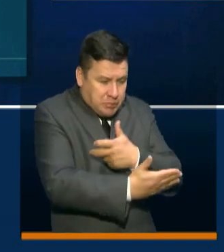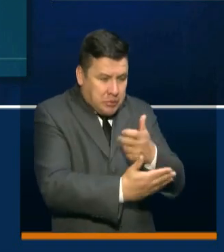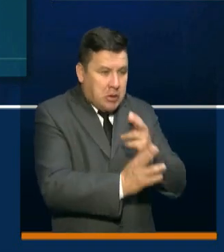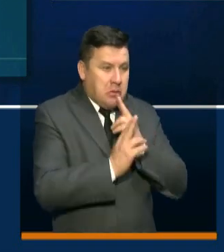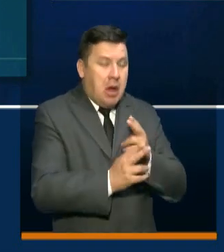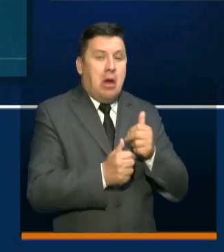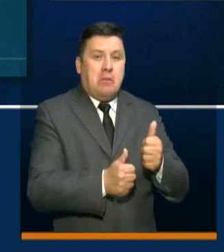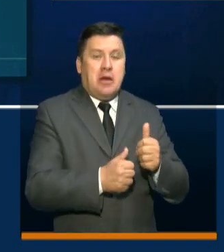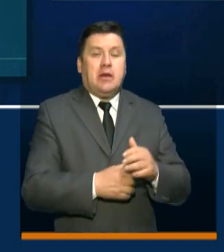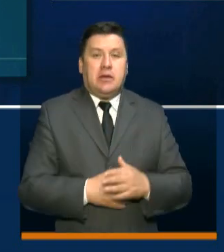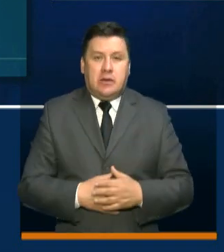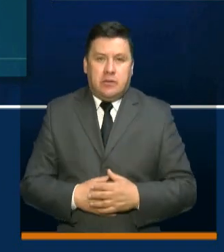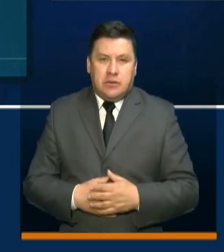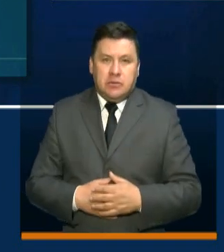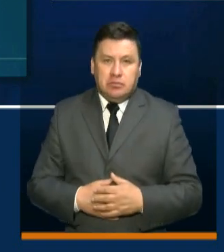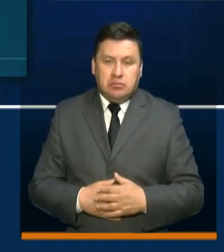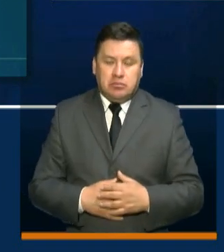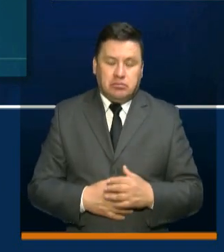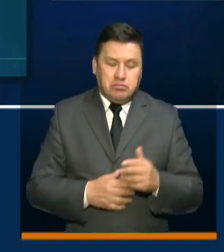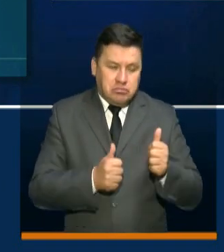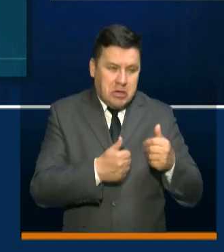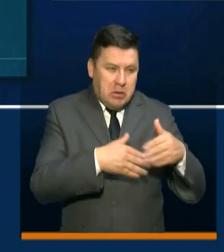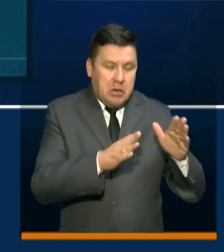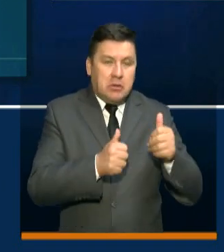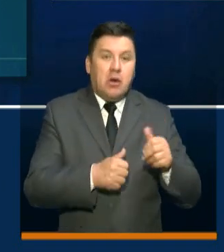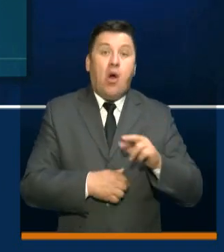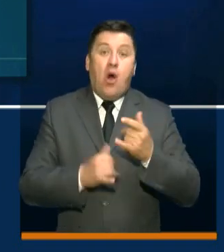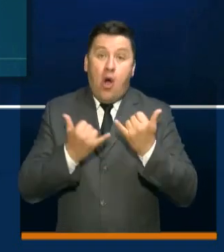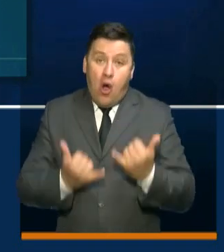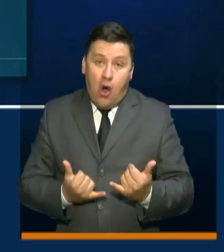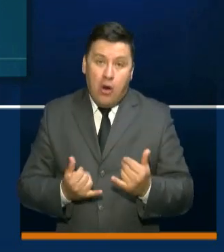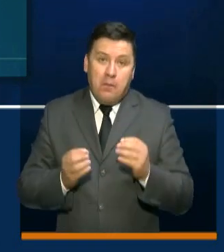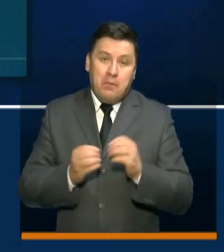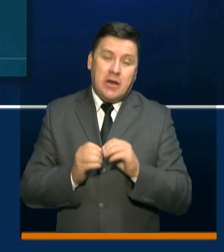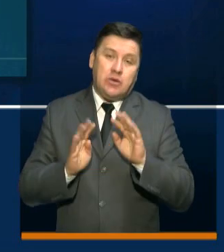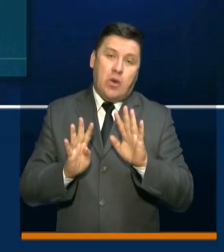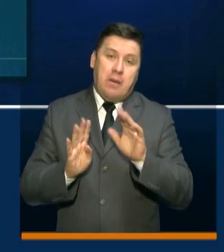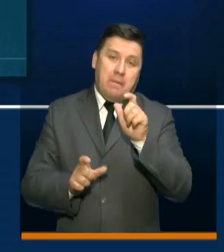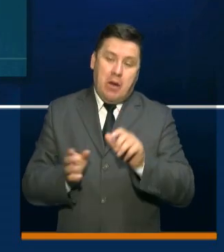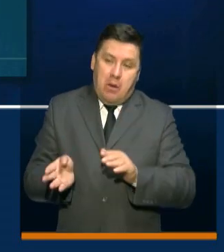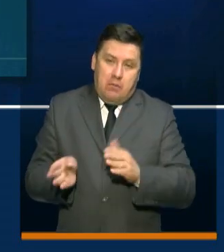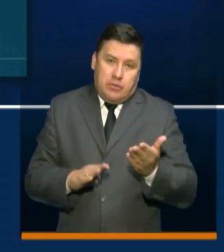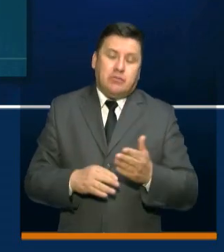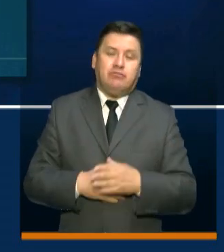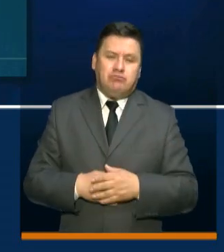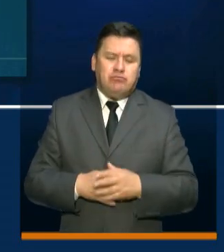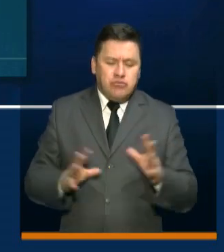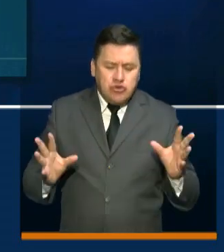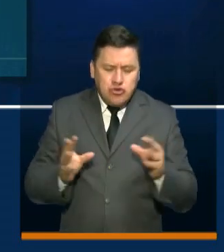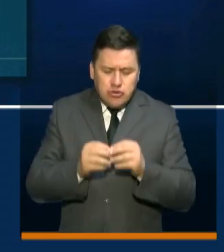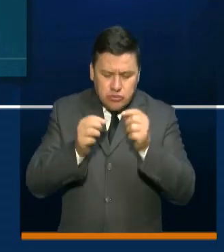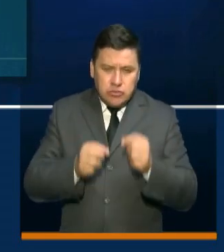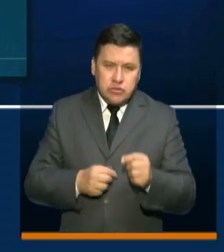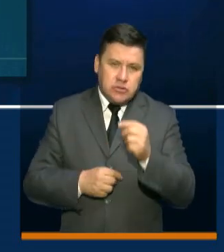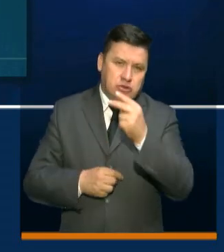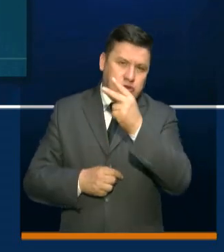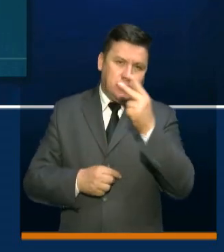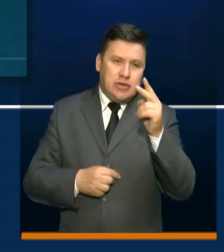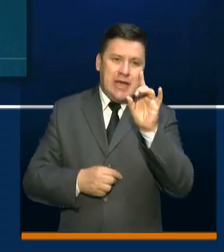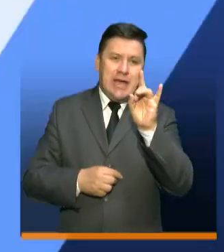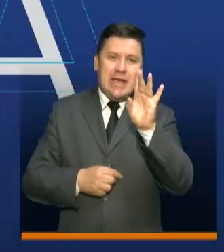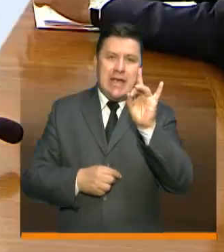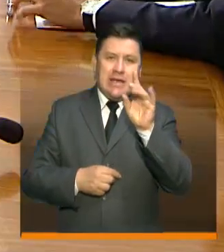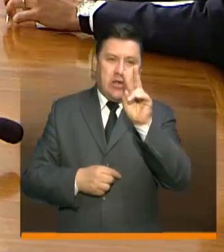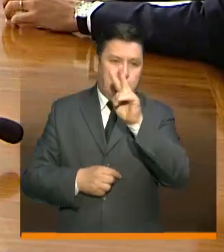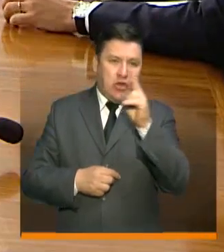resultado negativos. Y hoy registramos nueve fallecimientos para un total de 215 en el